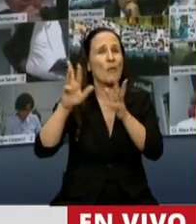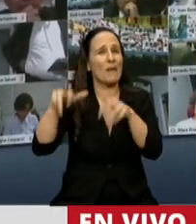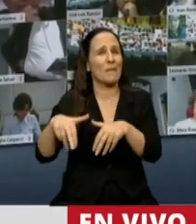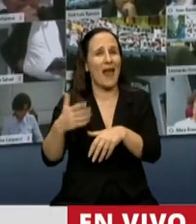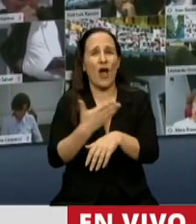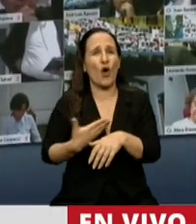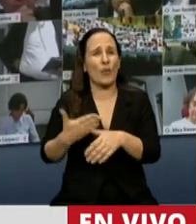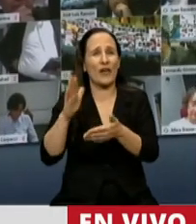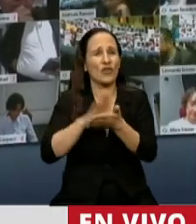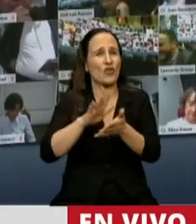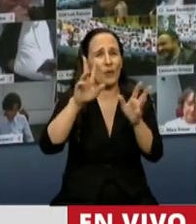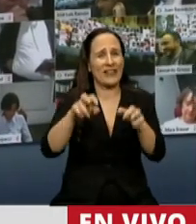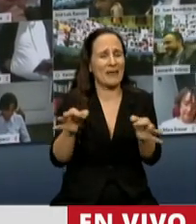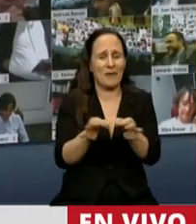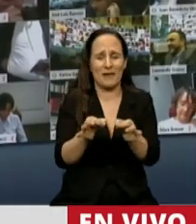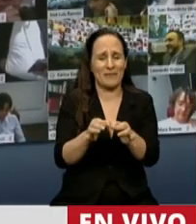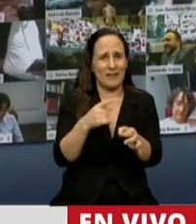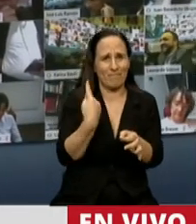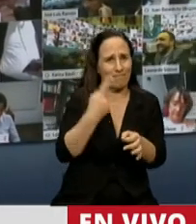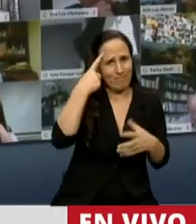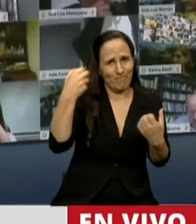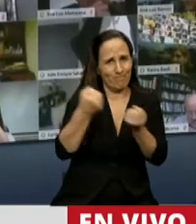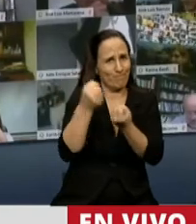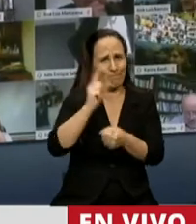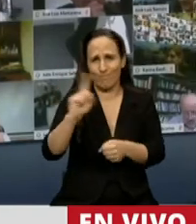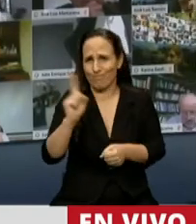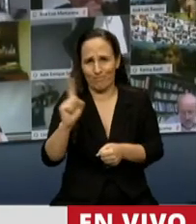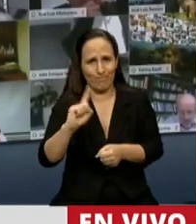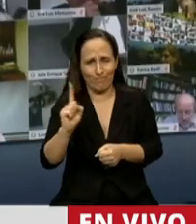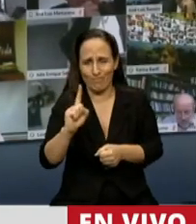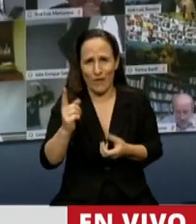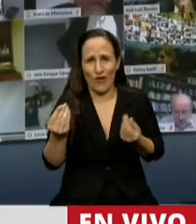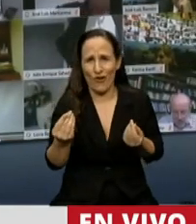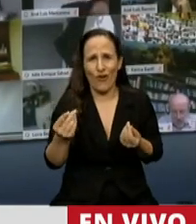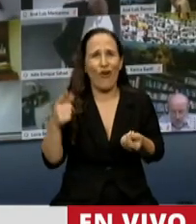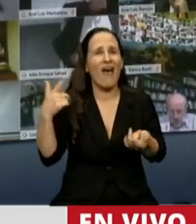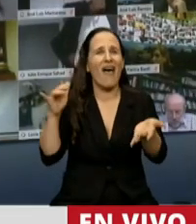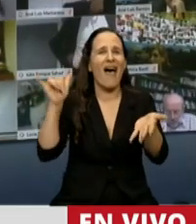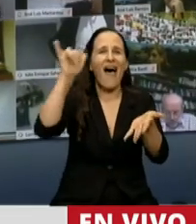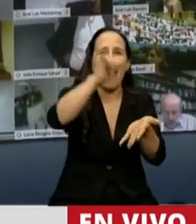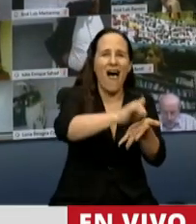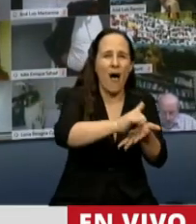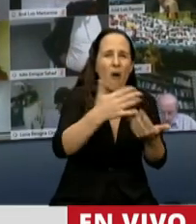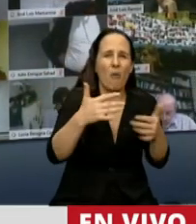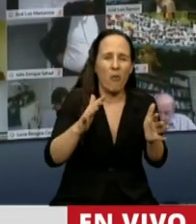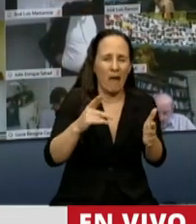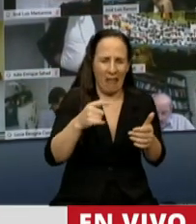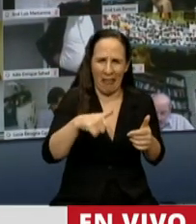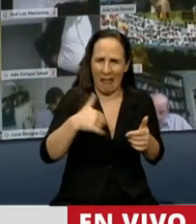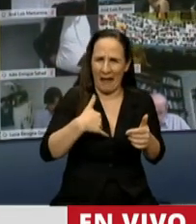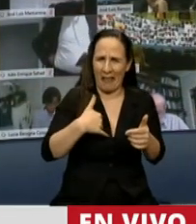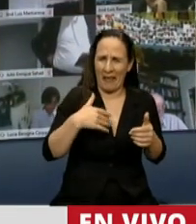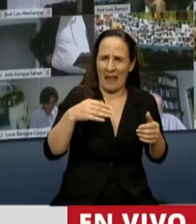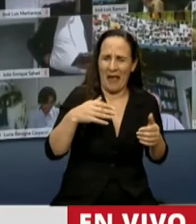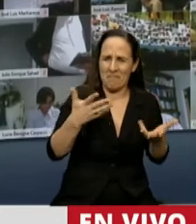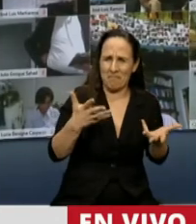llevó adelante el Gobierno Nacional porque la posibilidad de habilitar vuelos, de ponernos en una situación de indefensión cuando